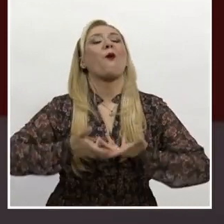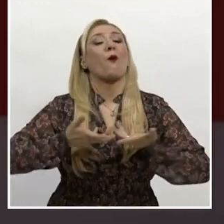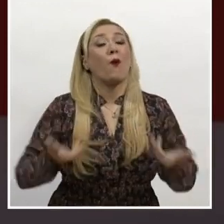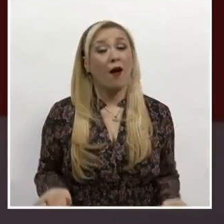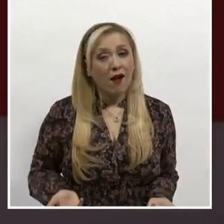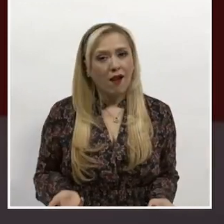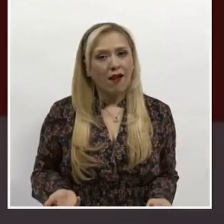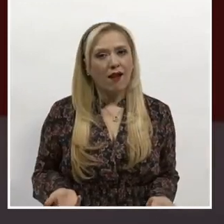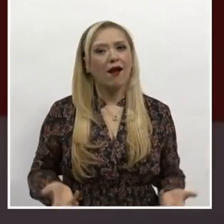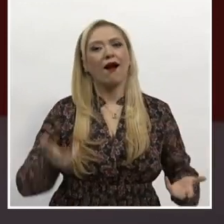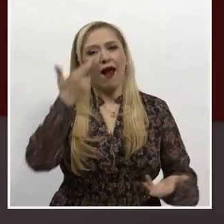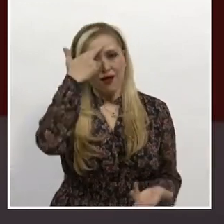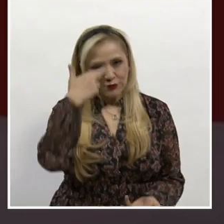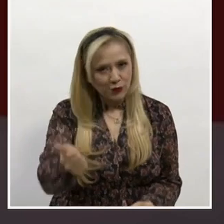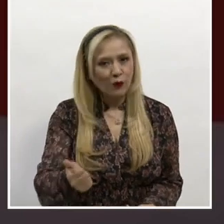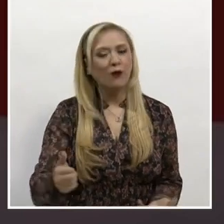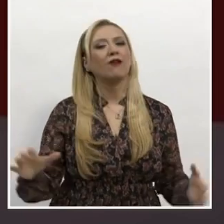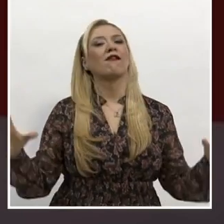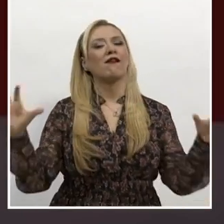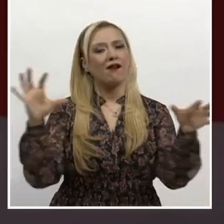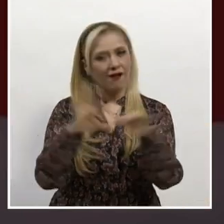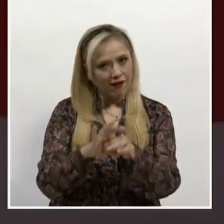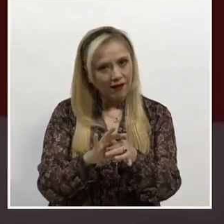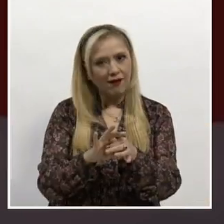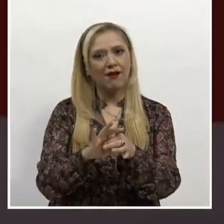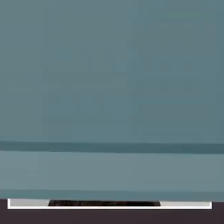sea coherente, que sea suficientemente liberal?